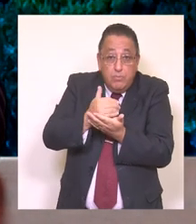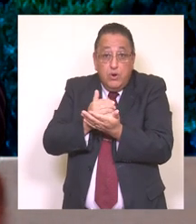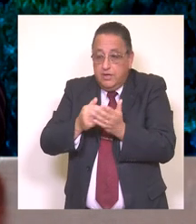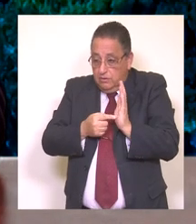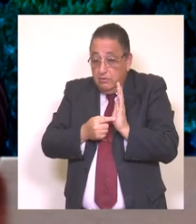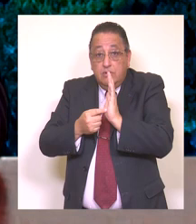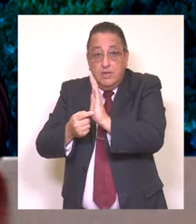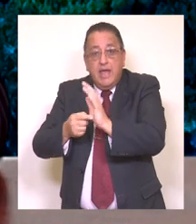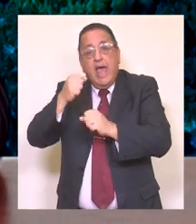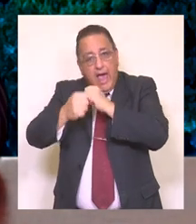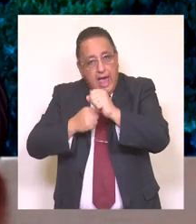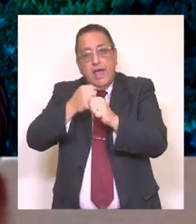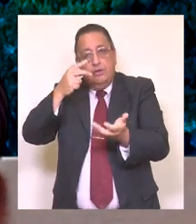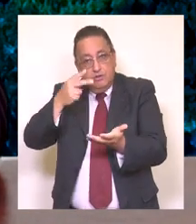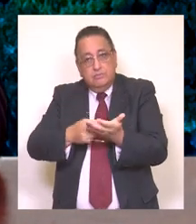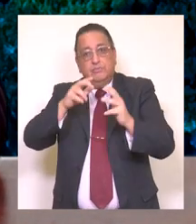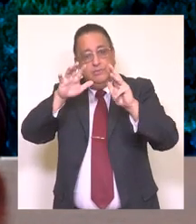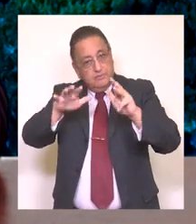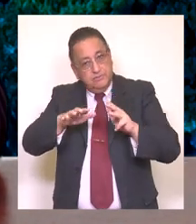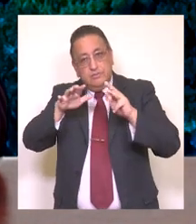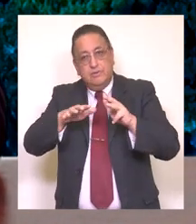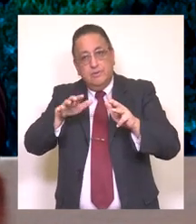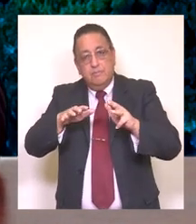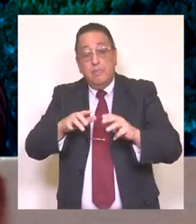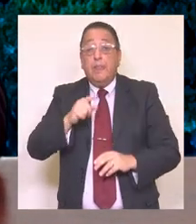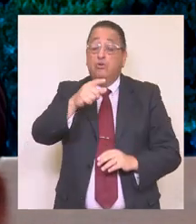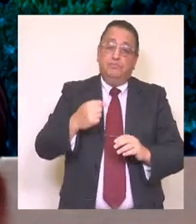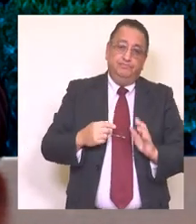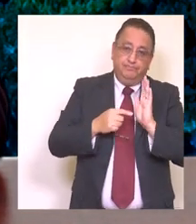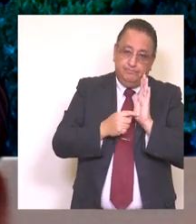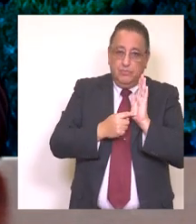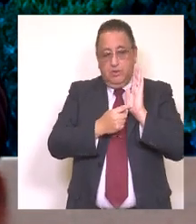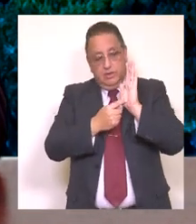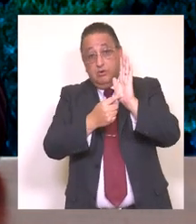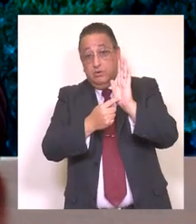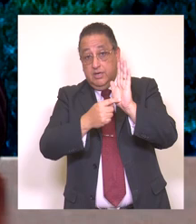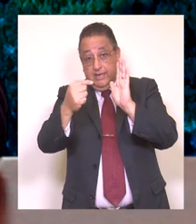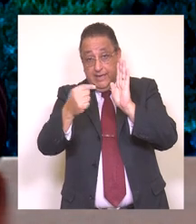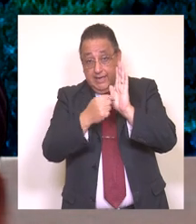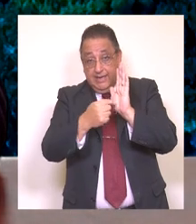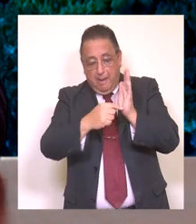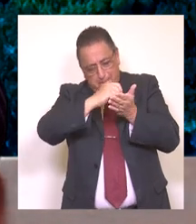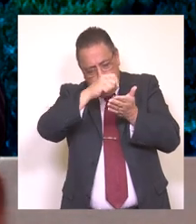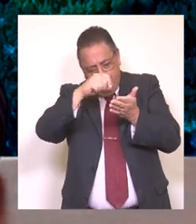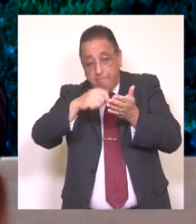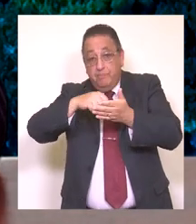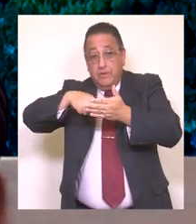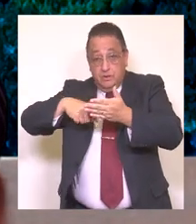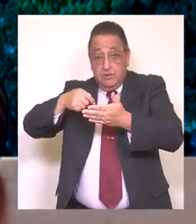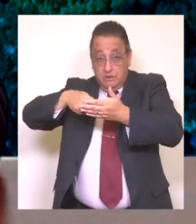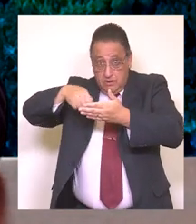proyectos conseguidos durante el año 2019, quiero destacar la aprobación del